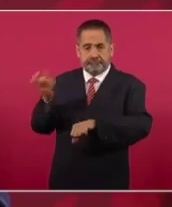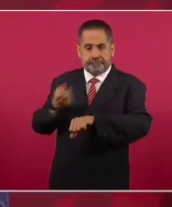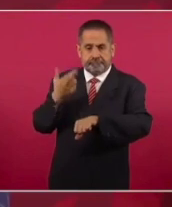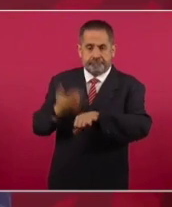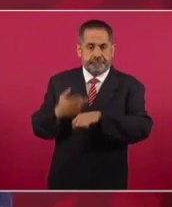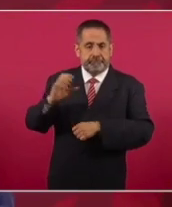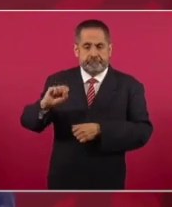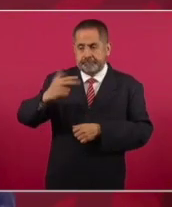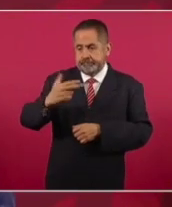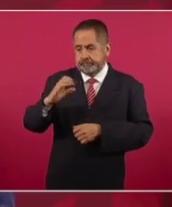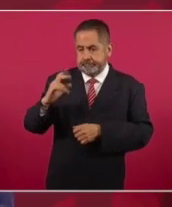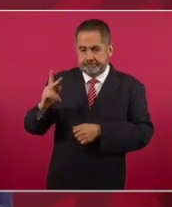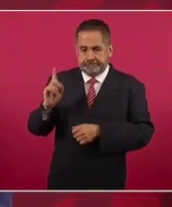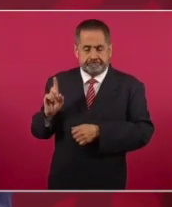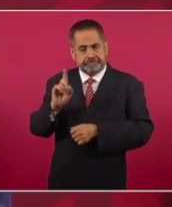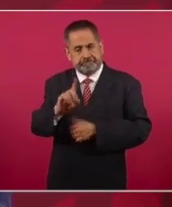Hacienda.